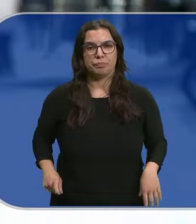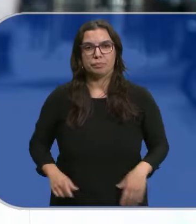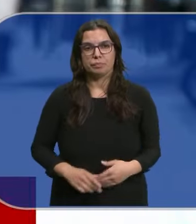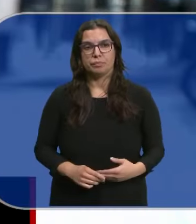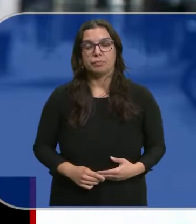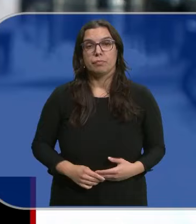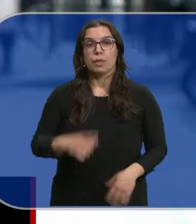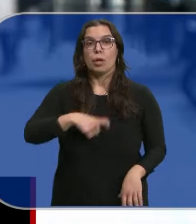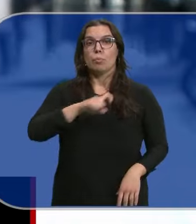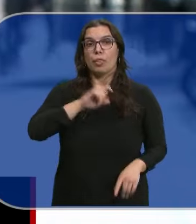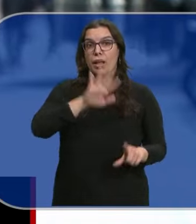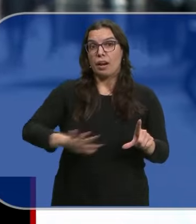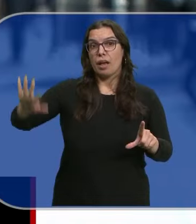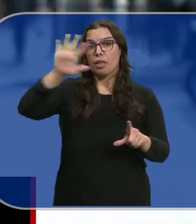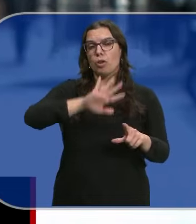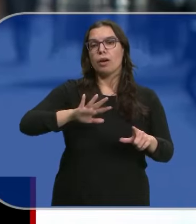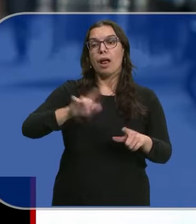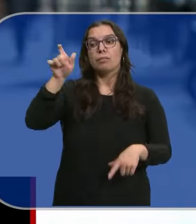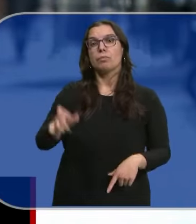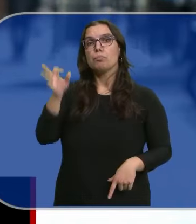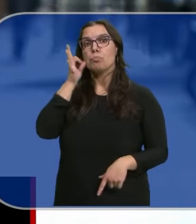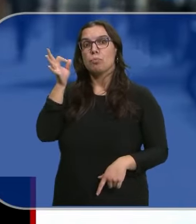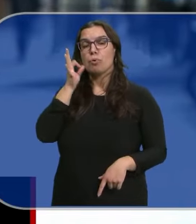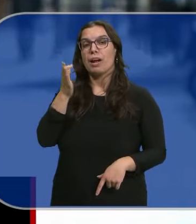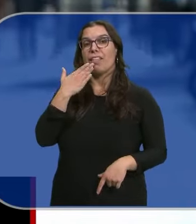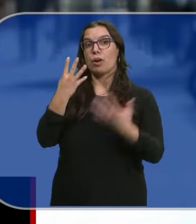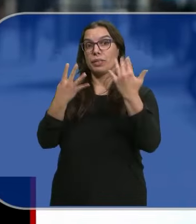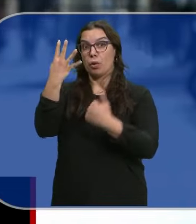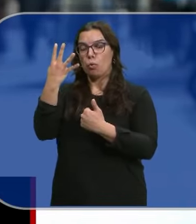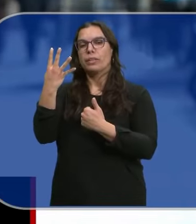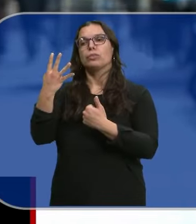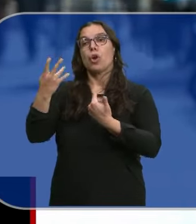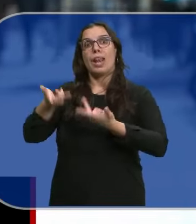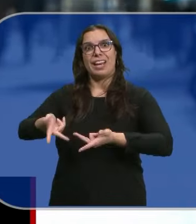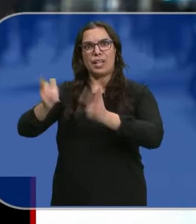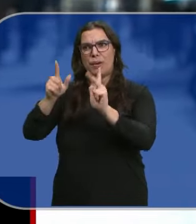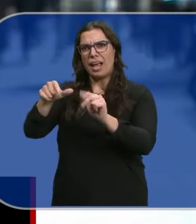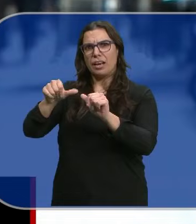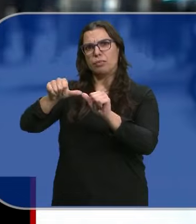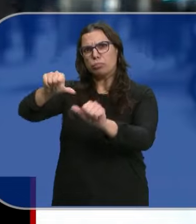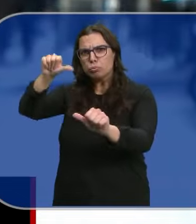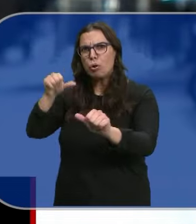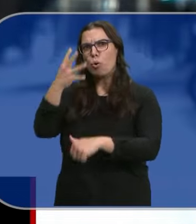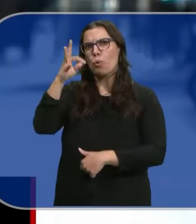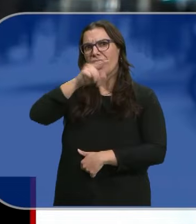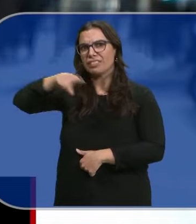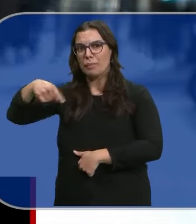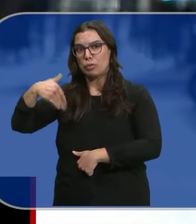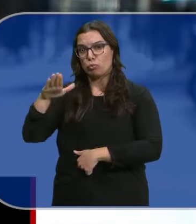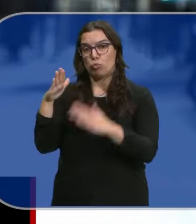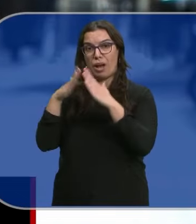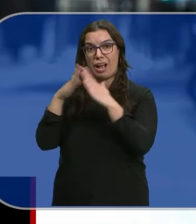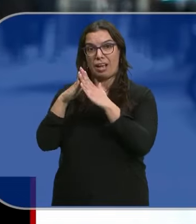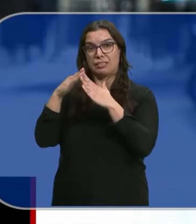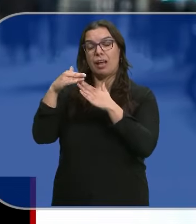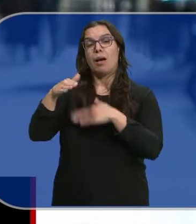La policía nacional ha liberado a una mujer de 94 años que llevaba 40 meses encerrada en una habitación en su casa en